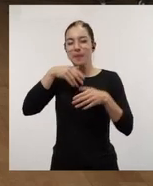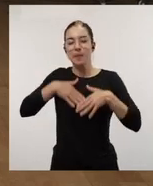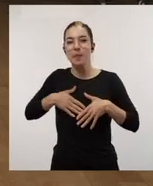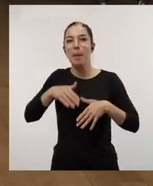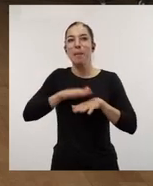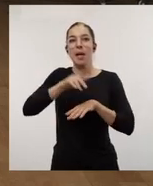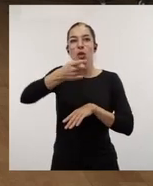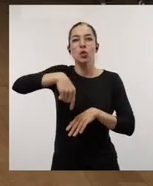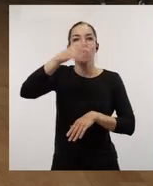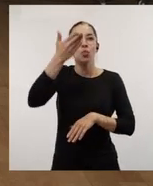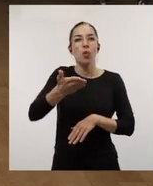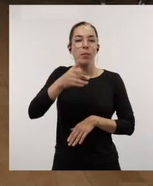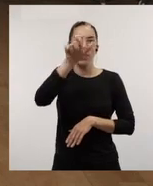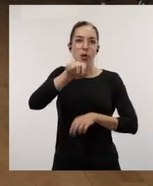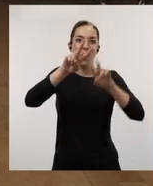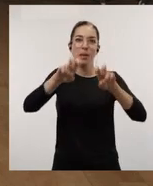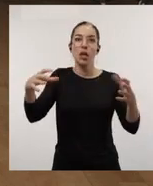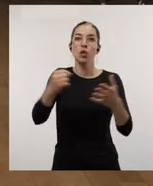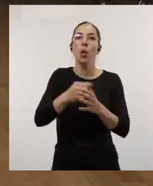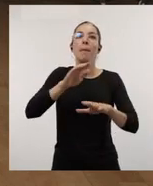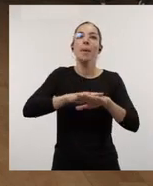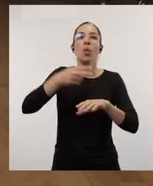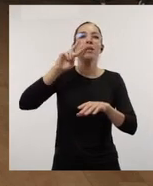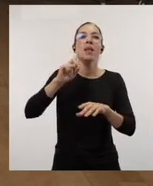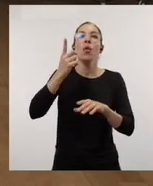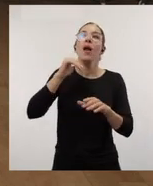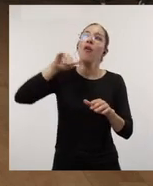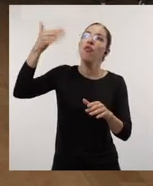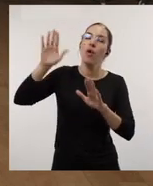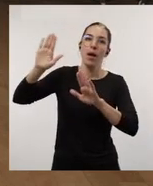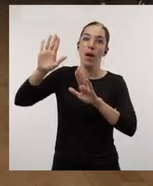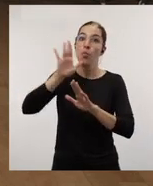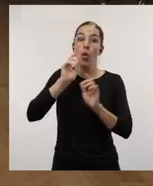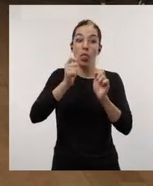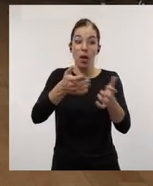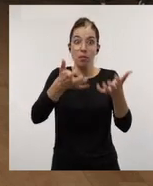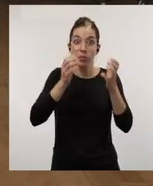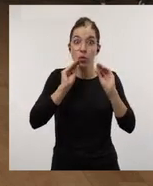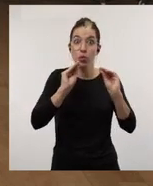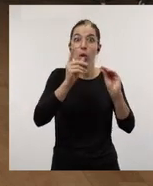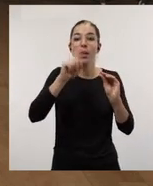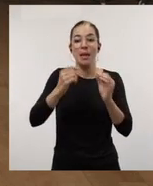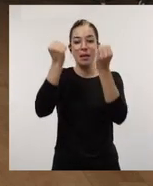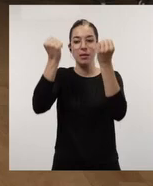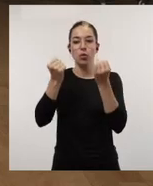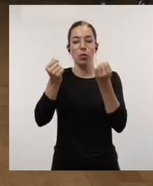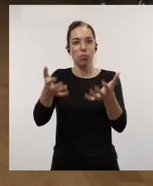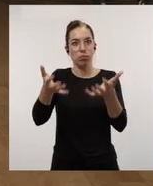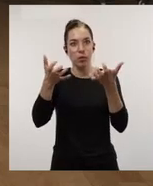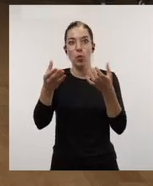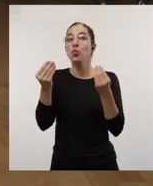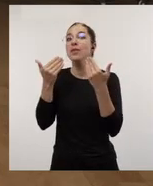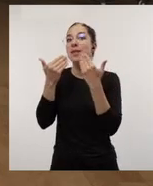todos los investigadores hagan al menos una experiencia fuera, porque les enriquece a ellos, enriquece a la institución. Muchas gracias, de verdad.